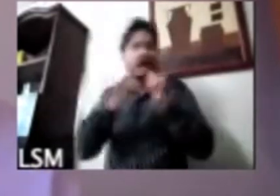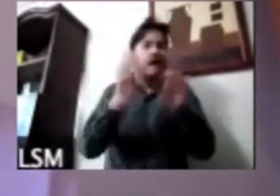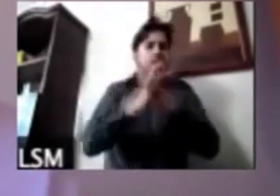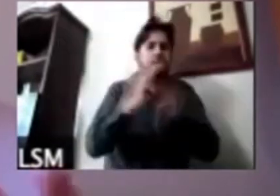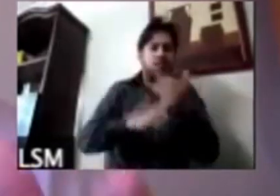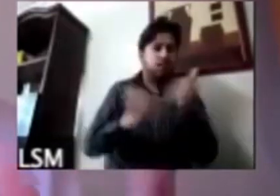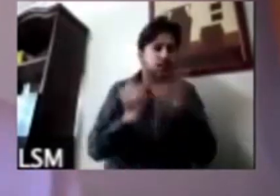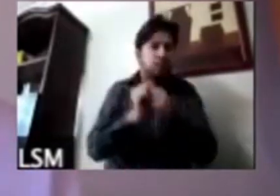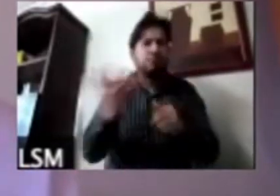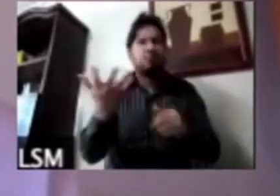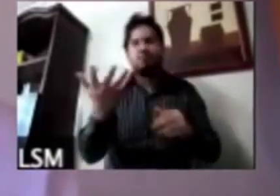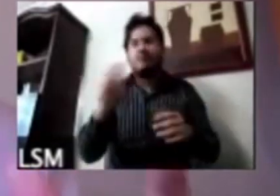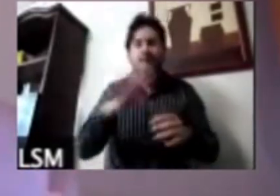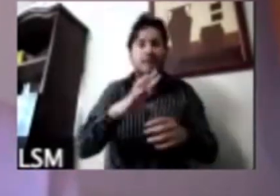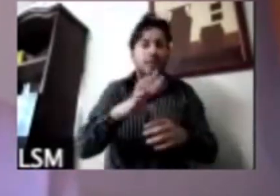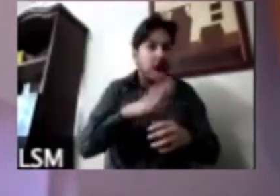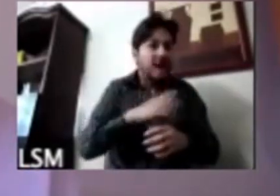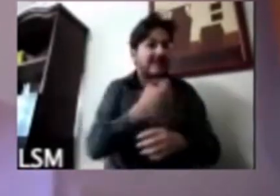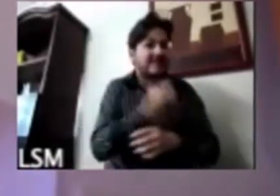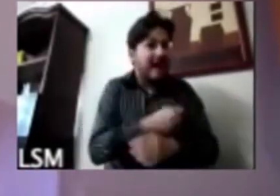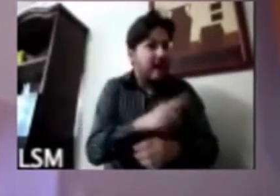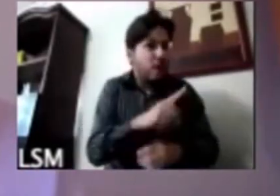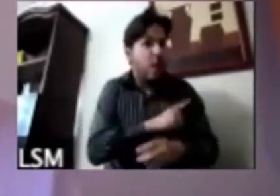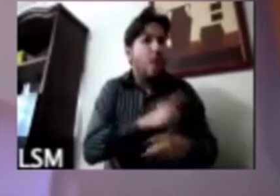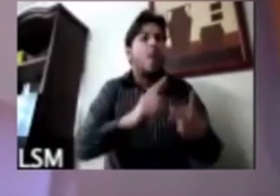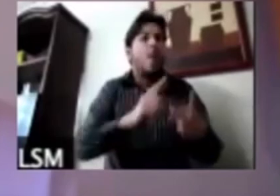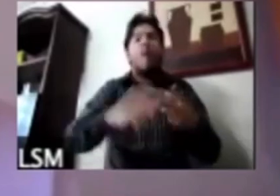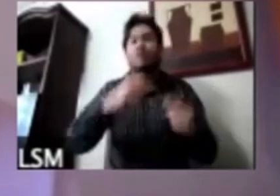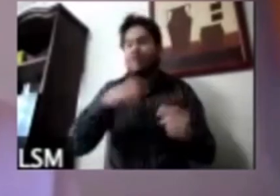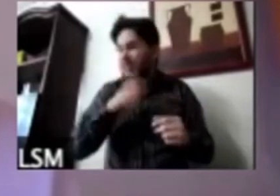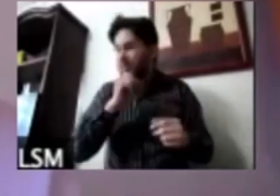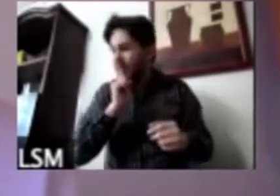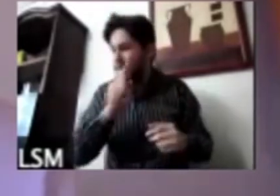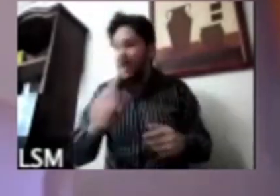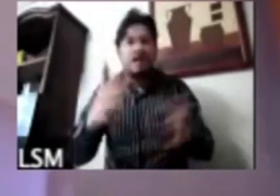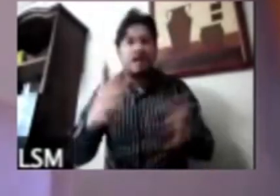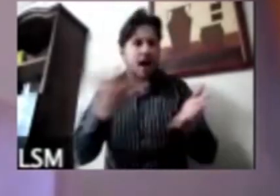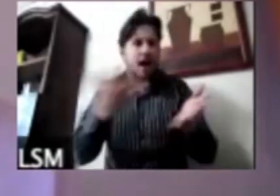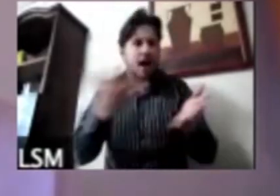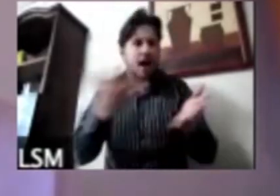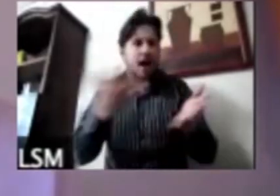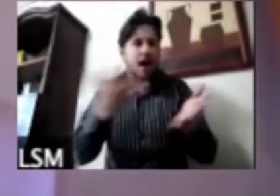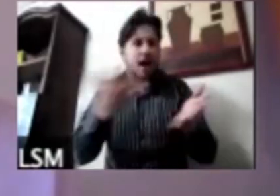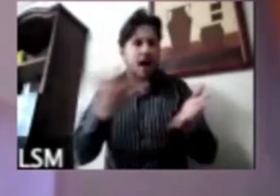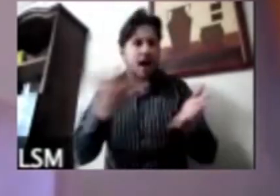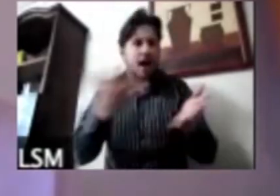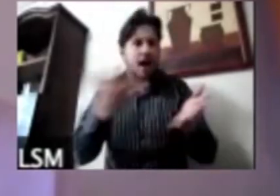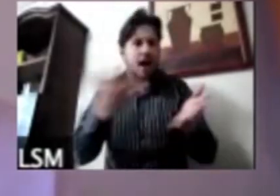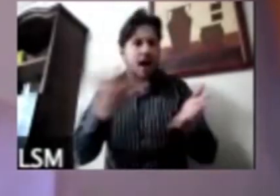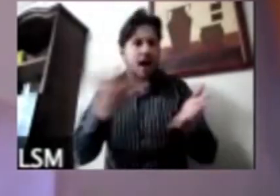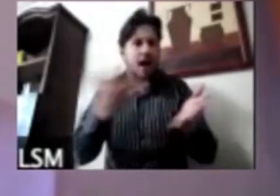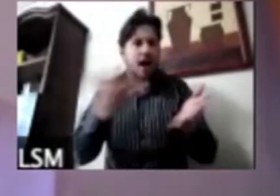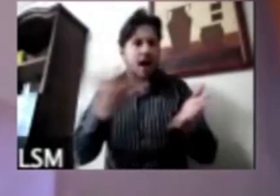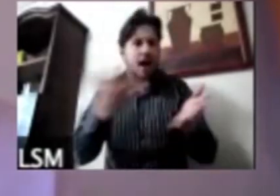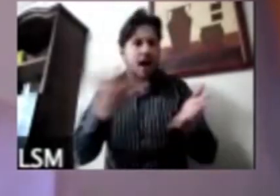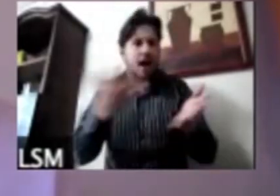programas de salud y también hay estas tareas que tienen que ver con las